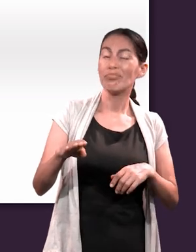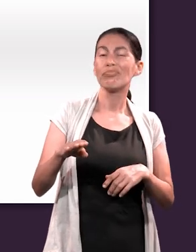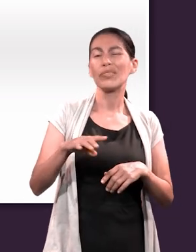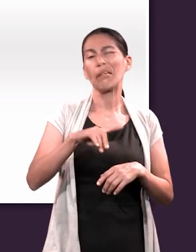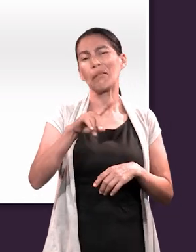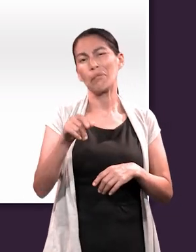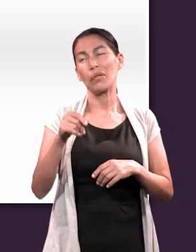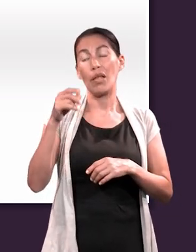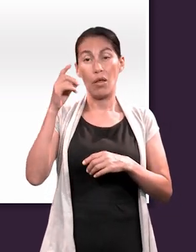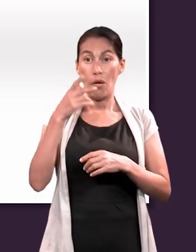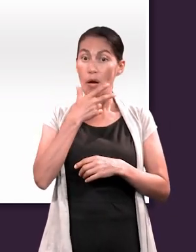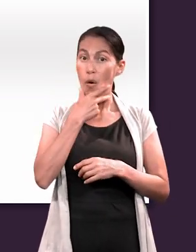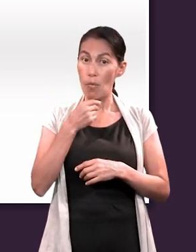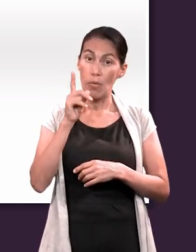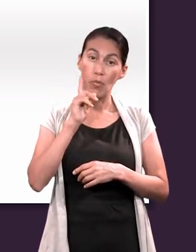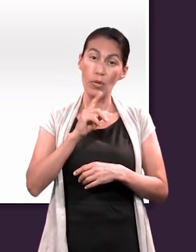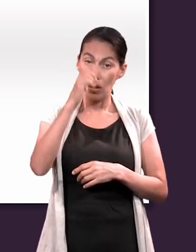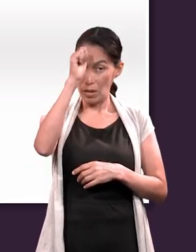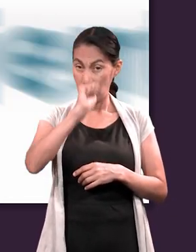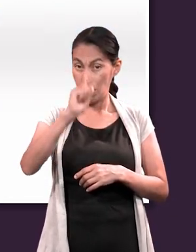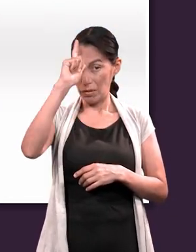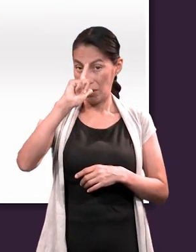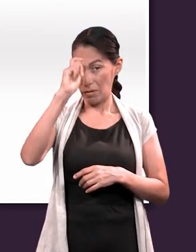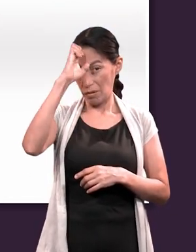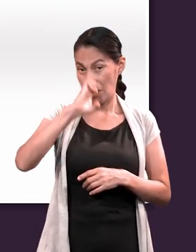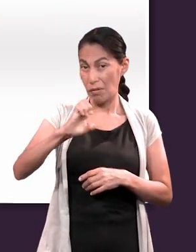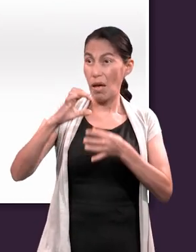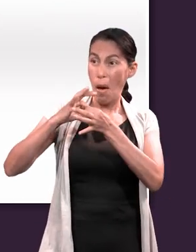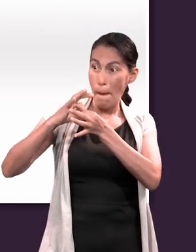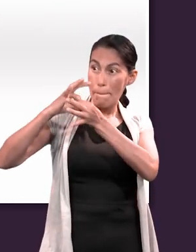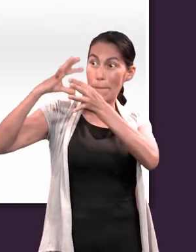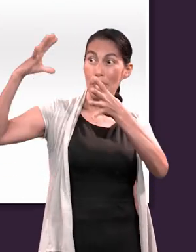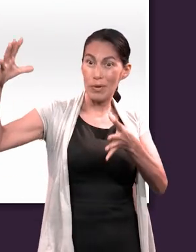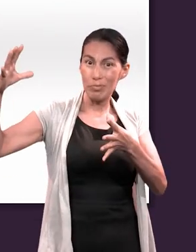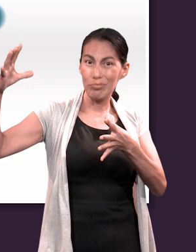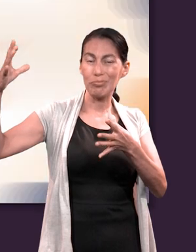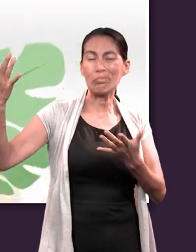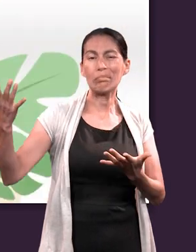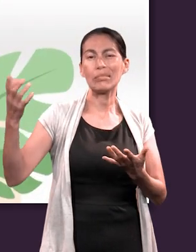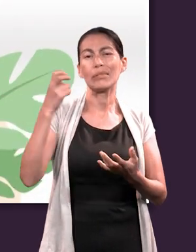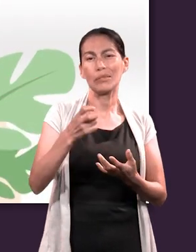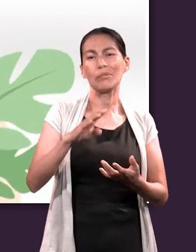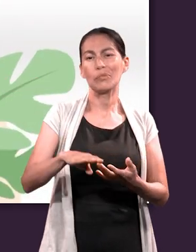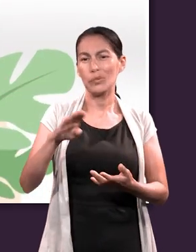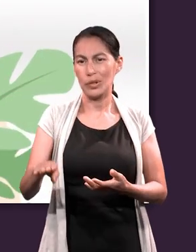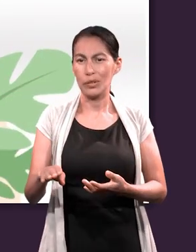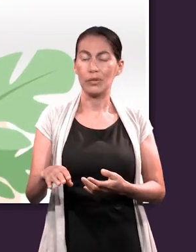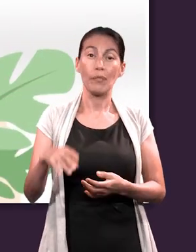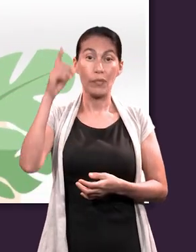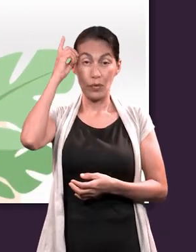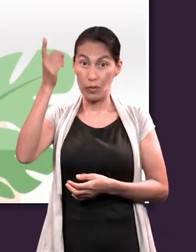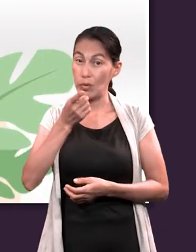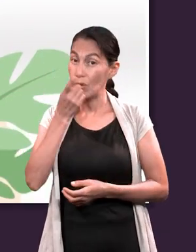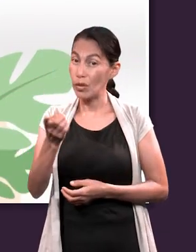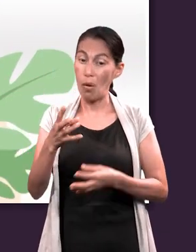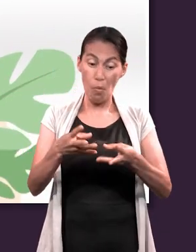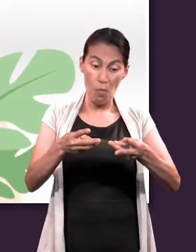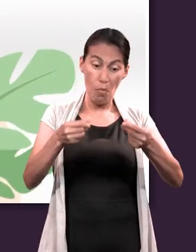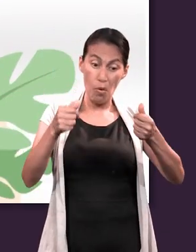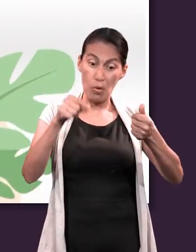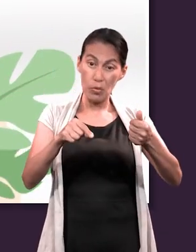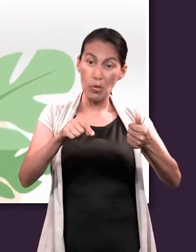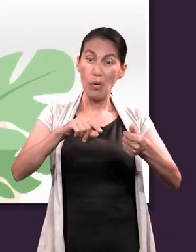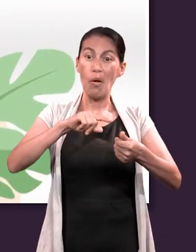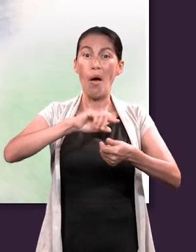significativa. La muerte vino como resultado del distanciamiento de Dios y de llevar una vida autónoma e